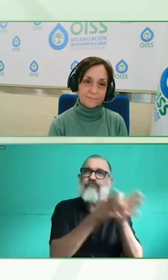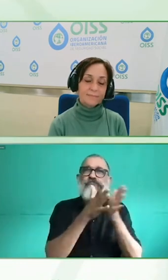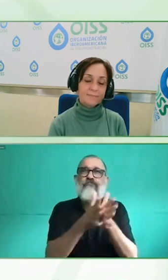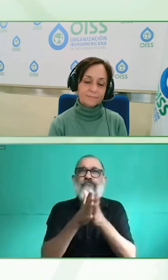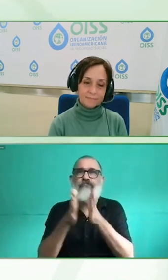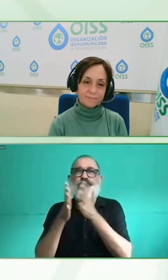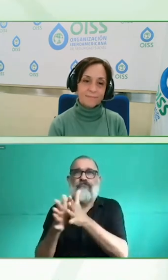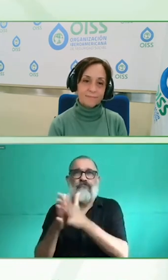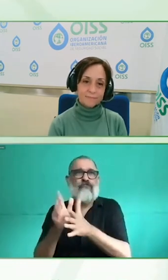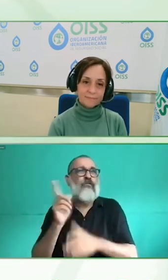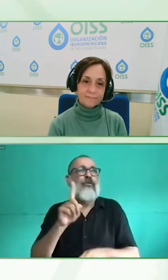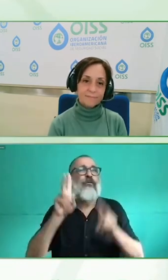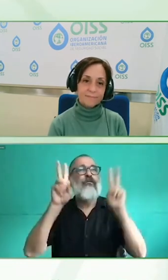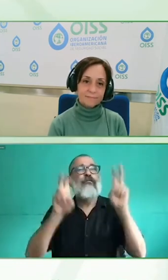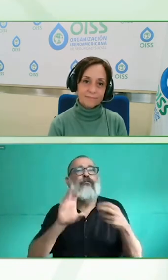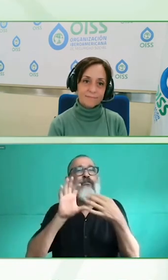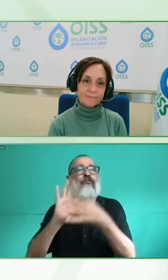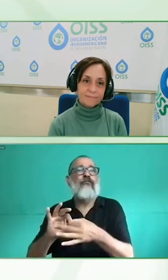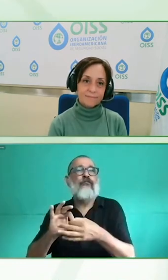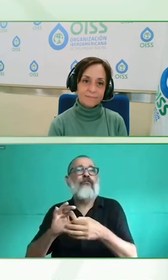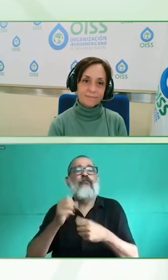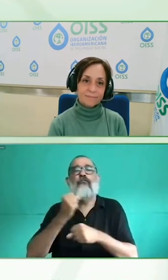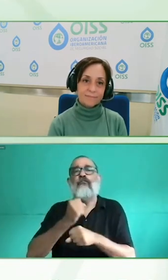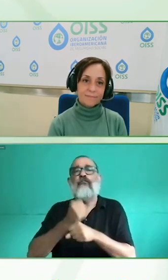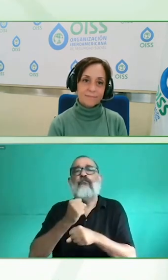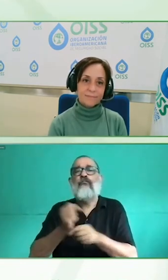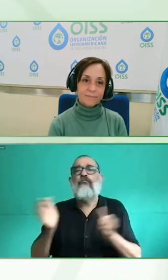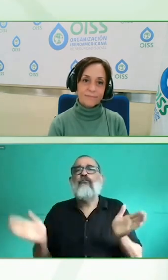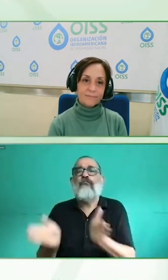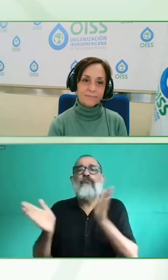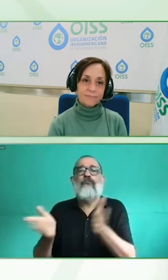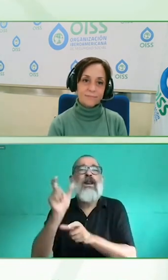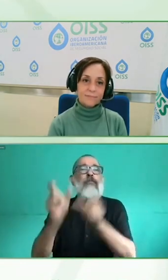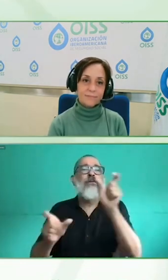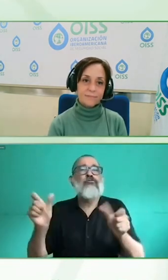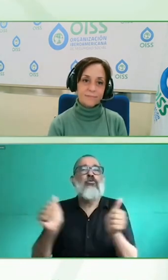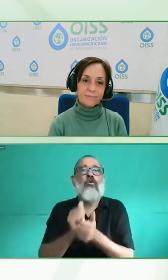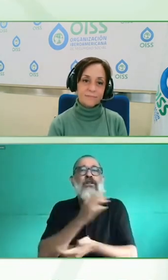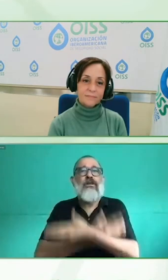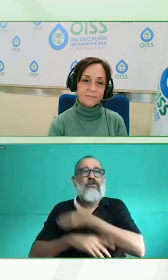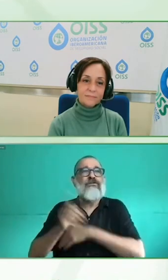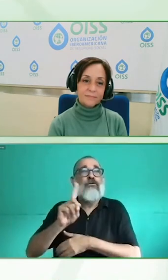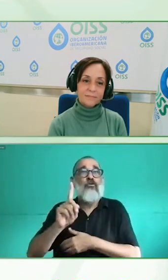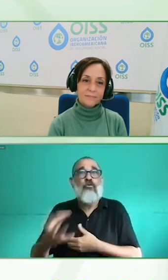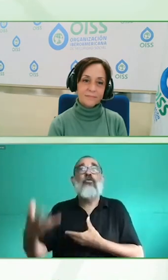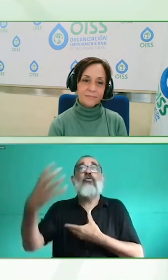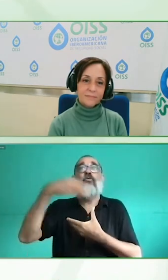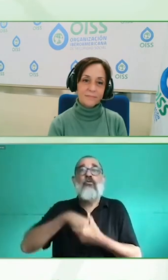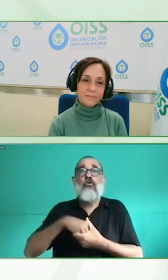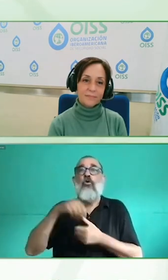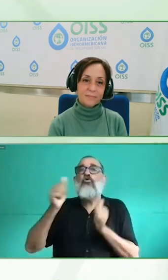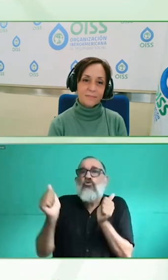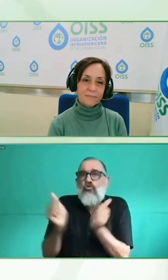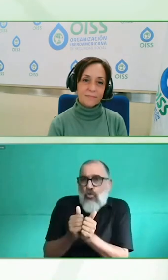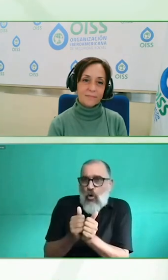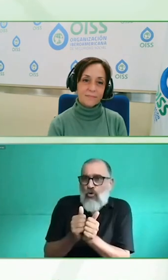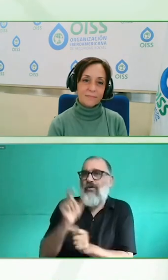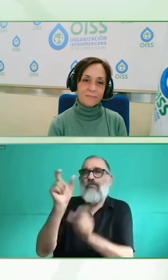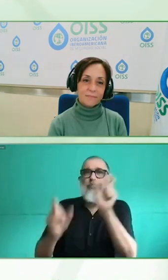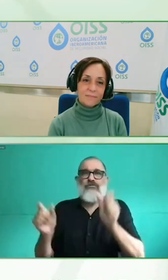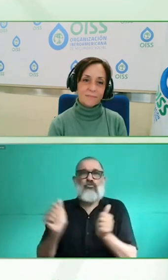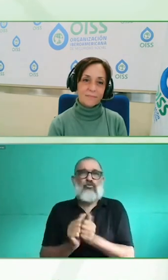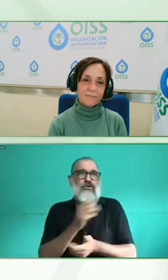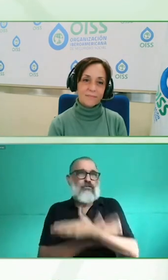productos y servicios para personas con discapacidad, pero lo que realmente te hace diferente es que tú llegas ahí y eres un cliente más como otro cualquiera. Tienen esa capacidad para